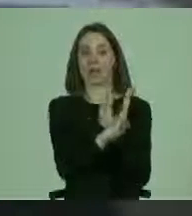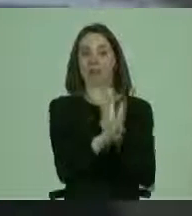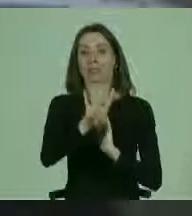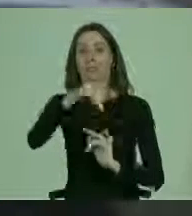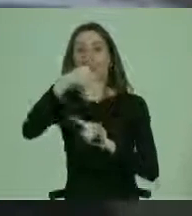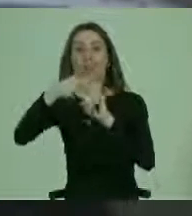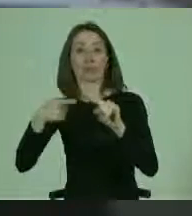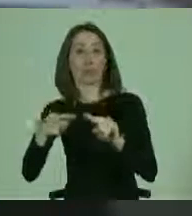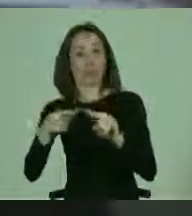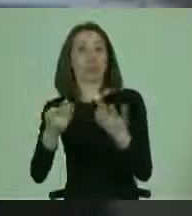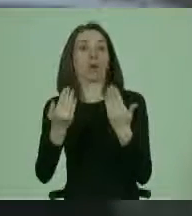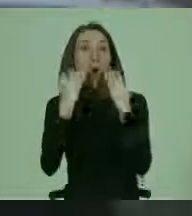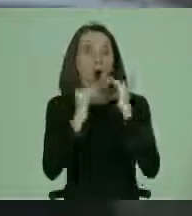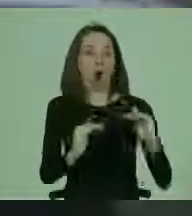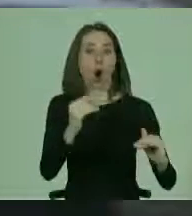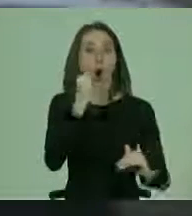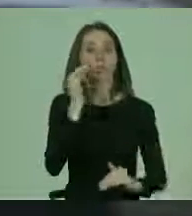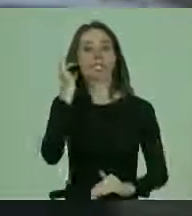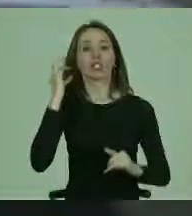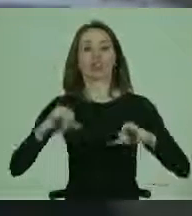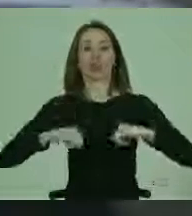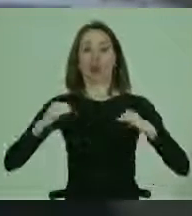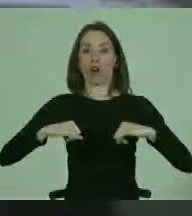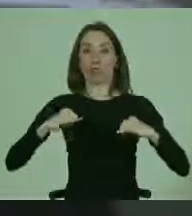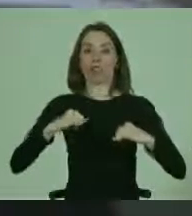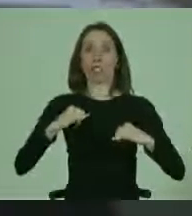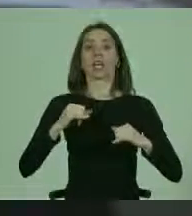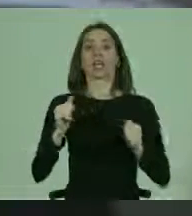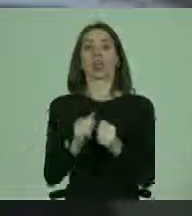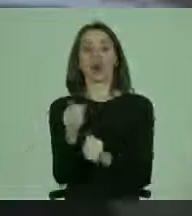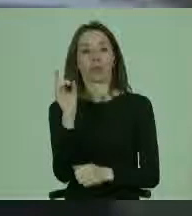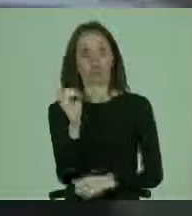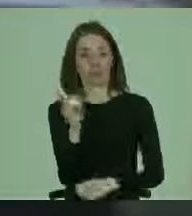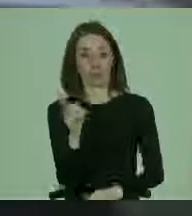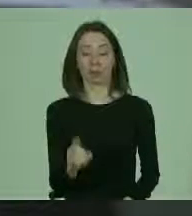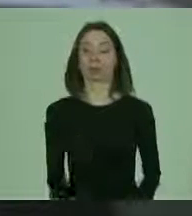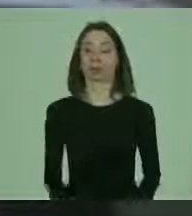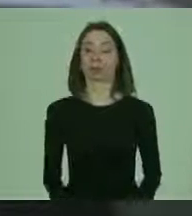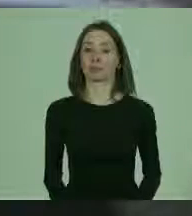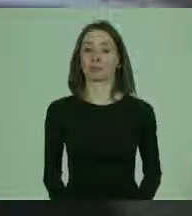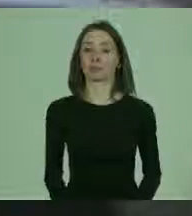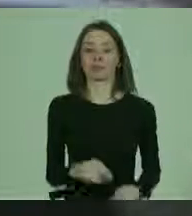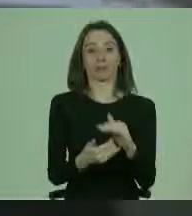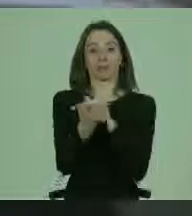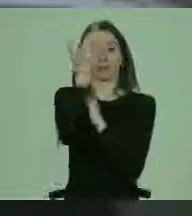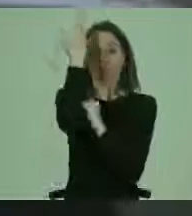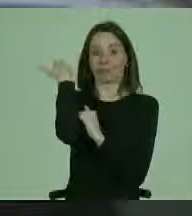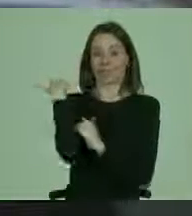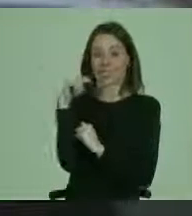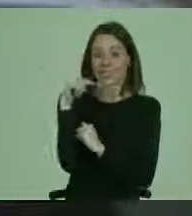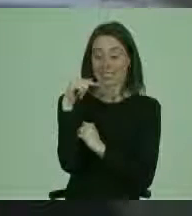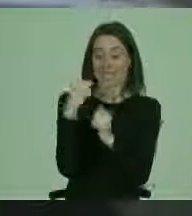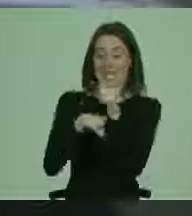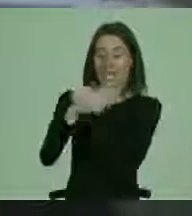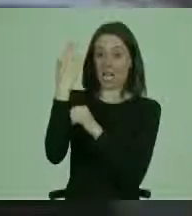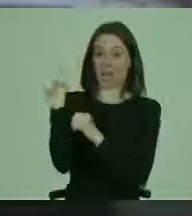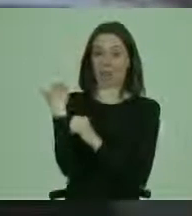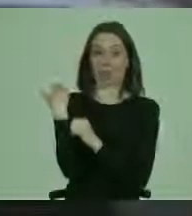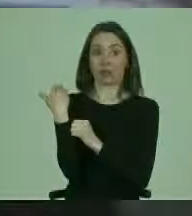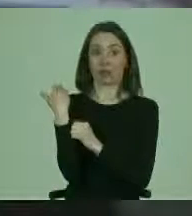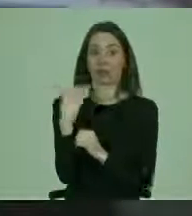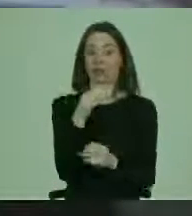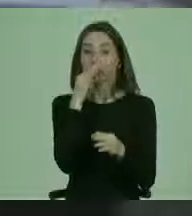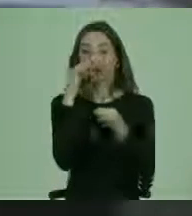tratándose de niños, niñas, jóvenes con discapacidad. En esa oportunidad no fue tomado